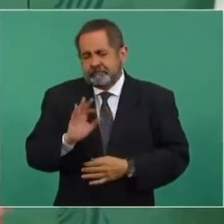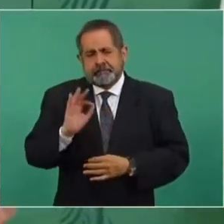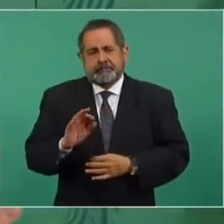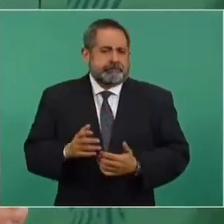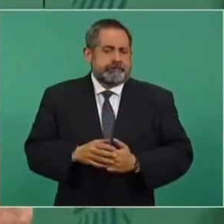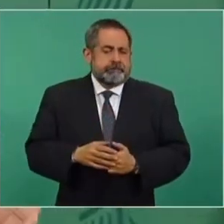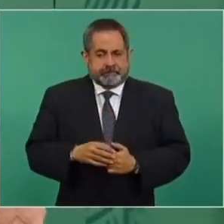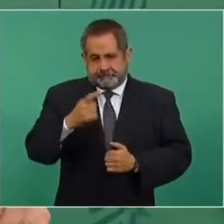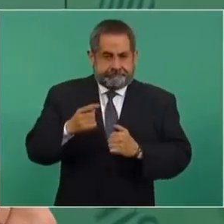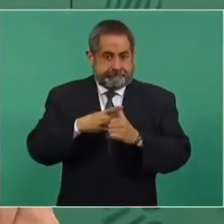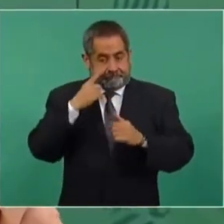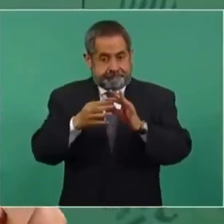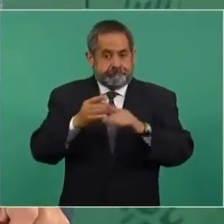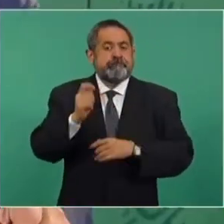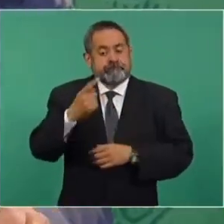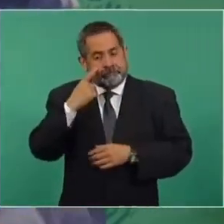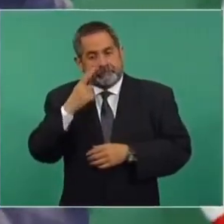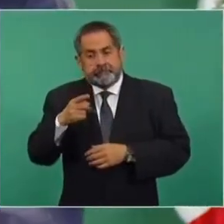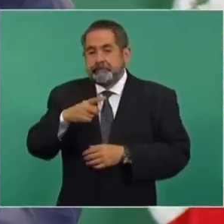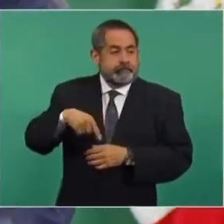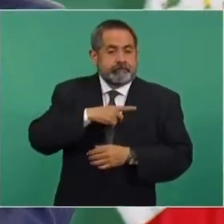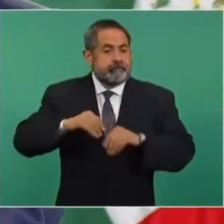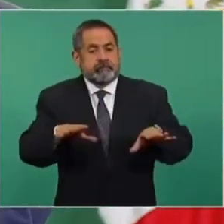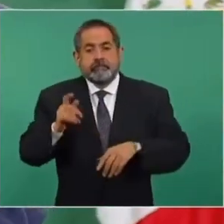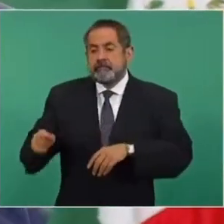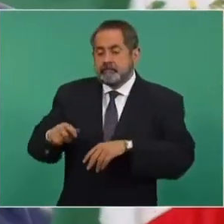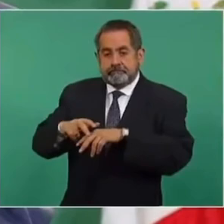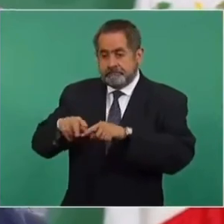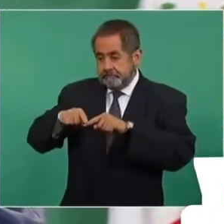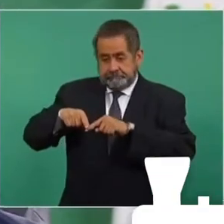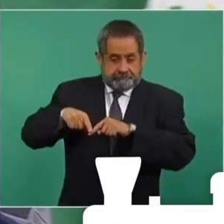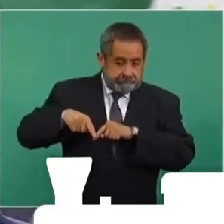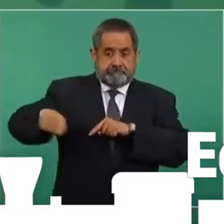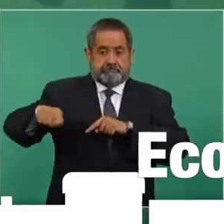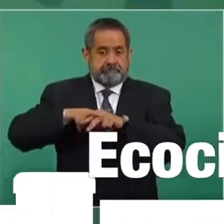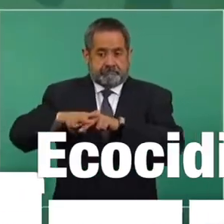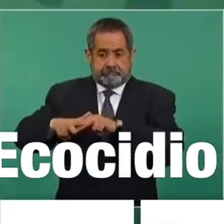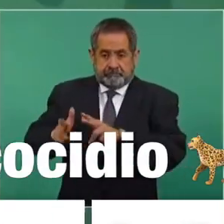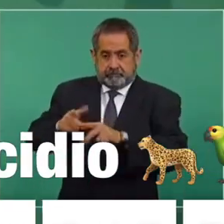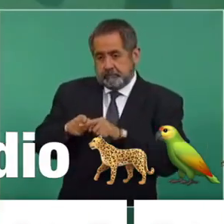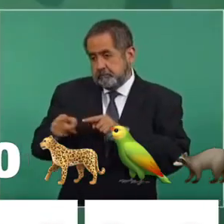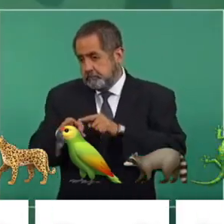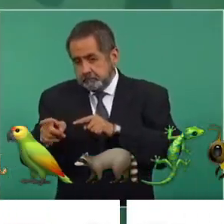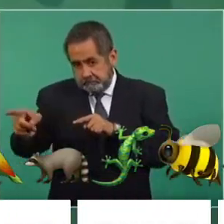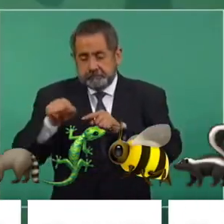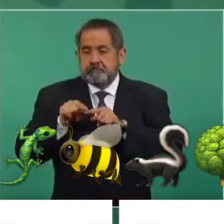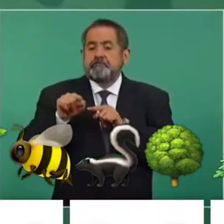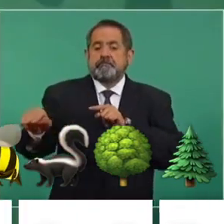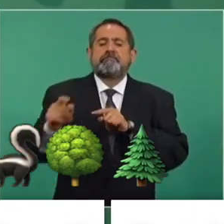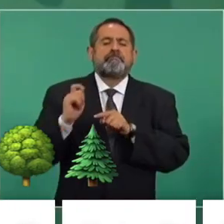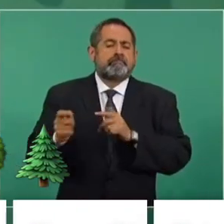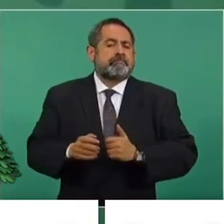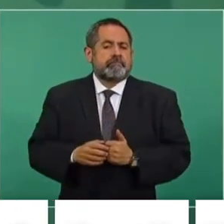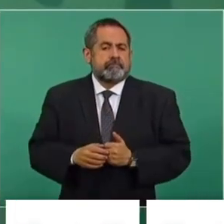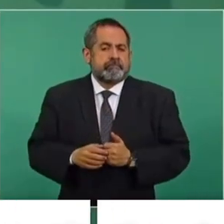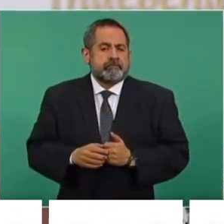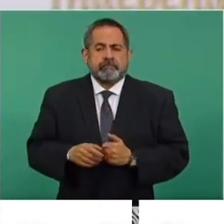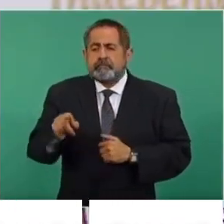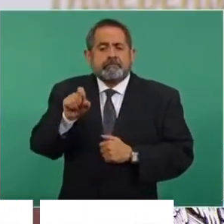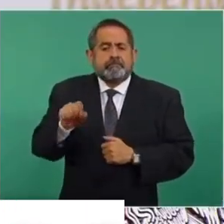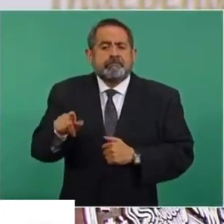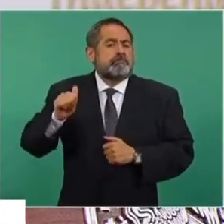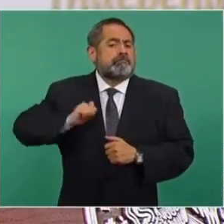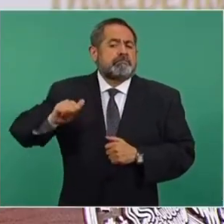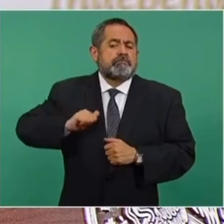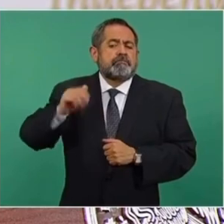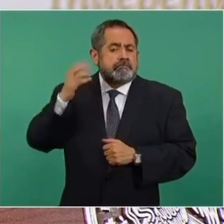empezar, se tiene que saber que el trazo del tren es la antigua